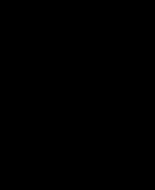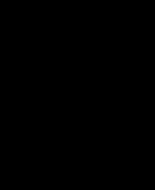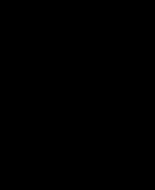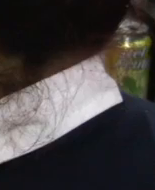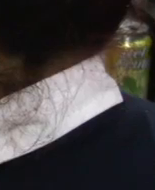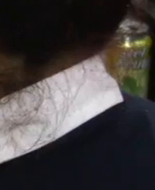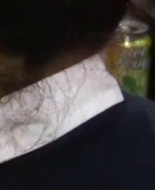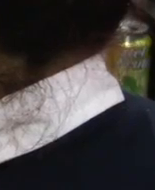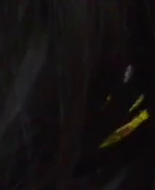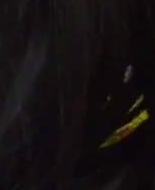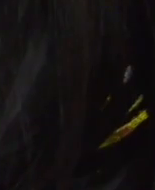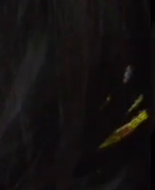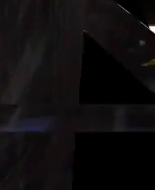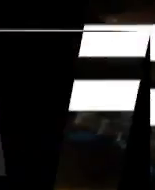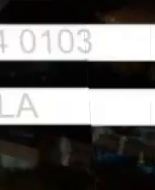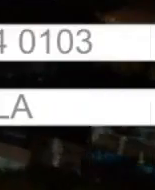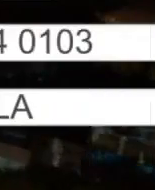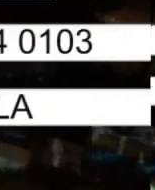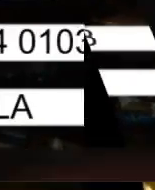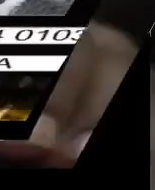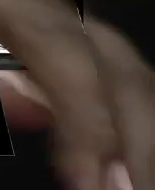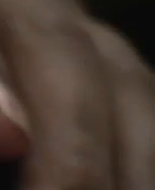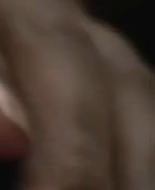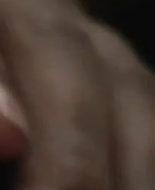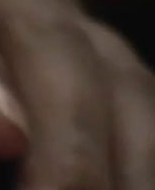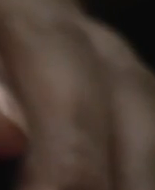Información de nuestros servicios